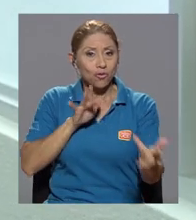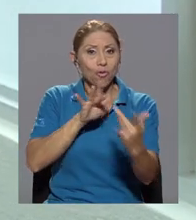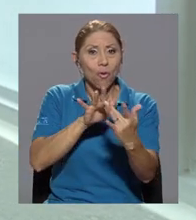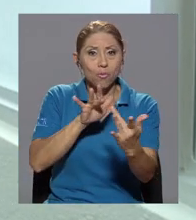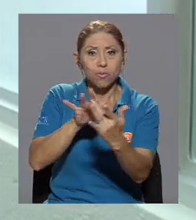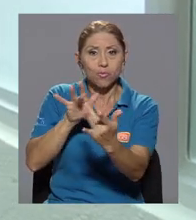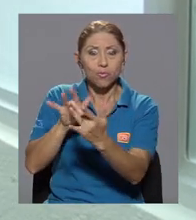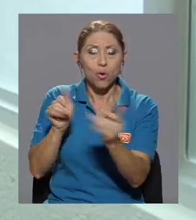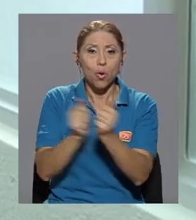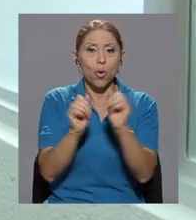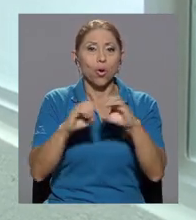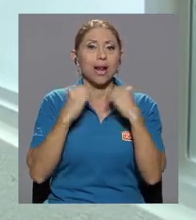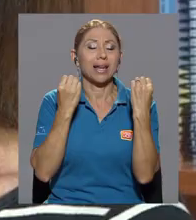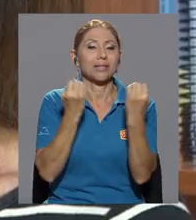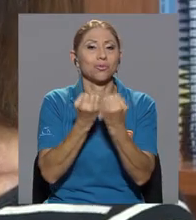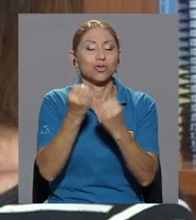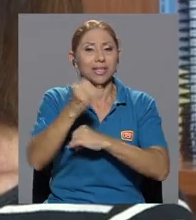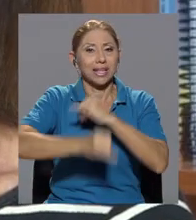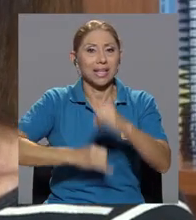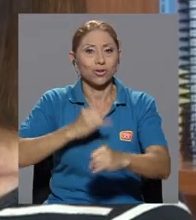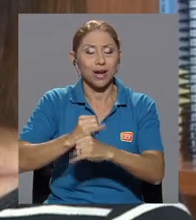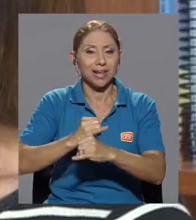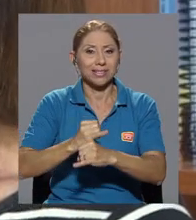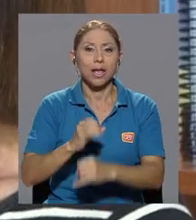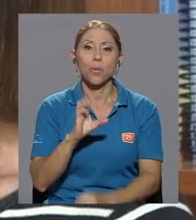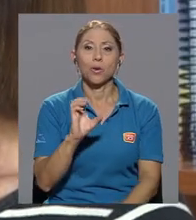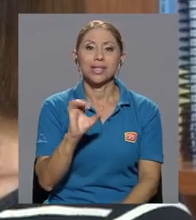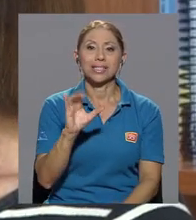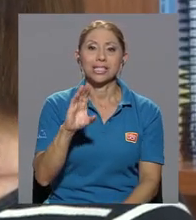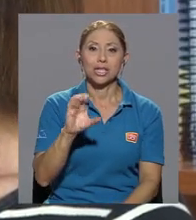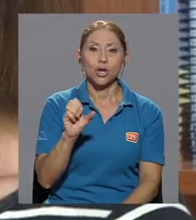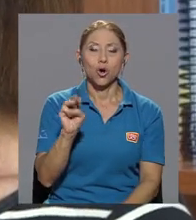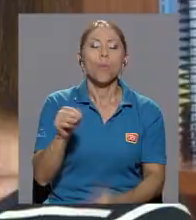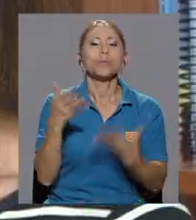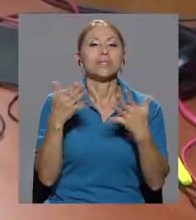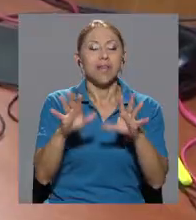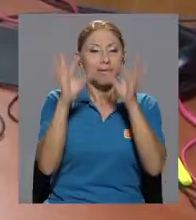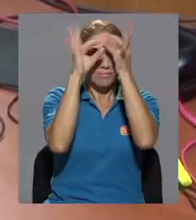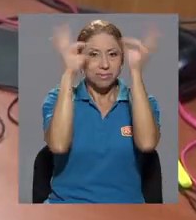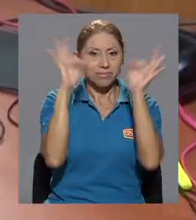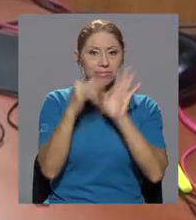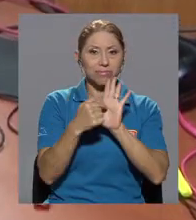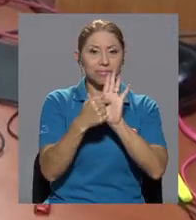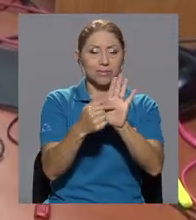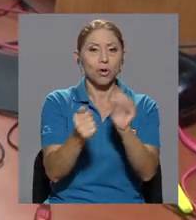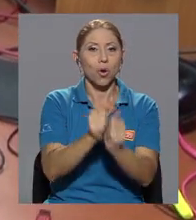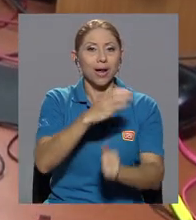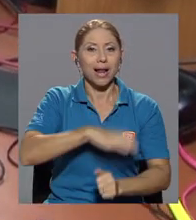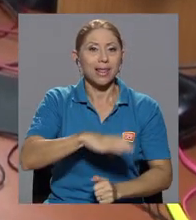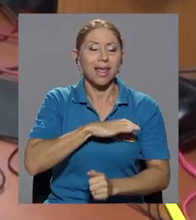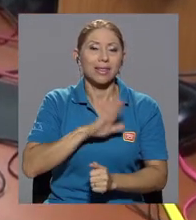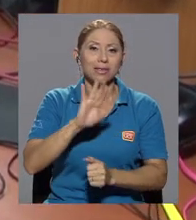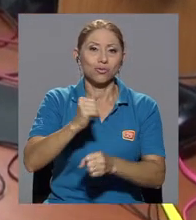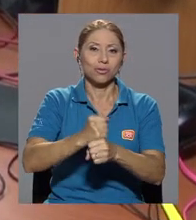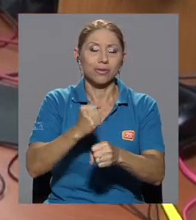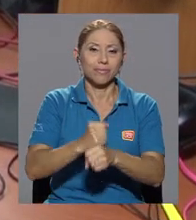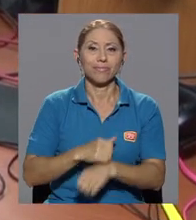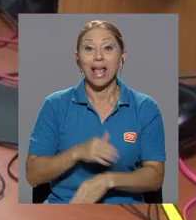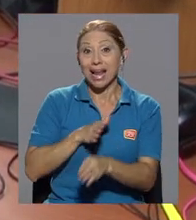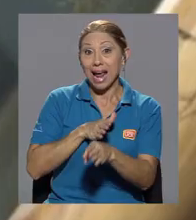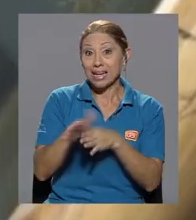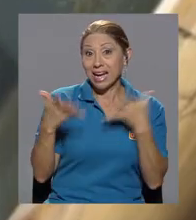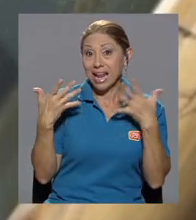porque el SICOM se ha dado a conocer a través de la calidad de sus publicaciones. La carrera ha